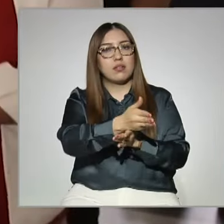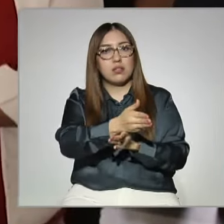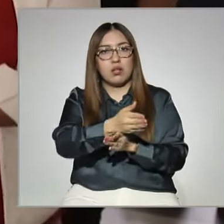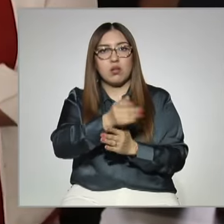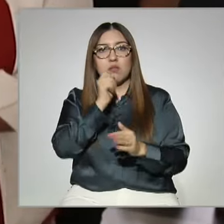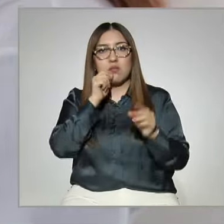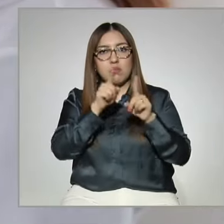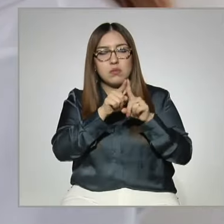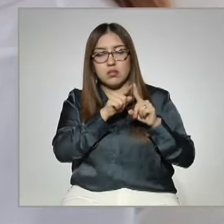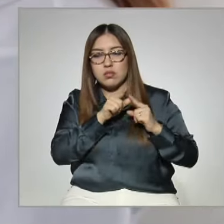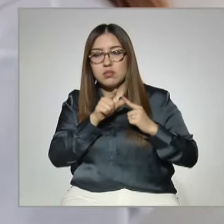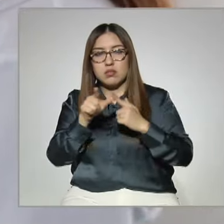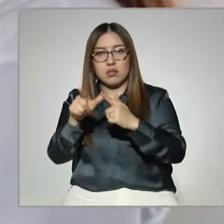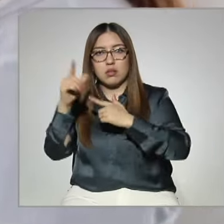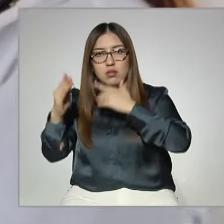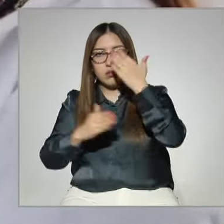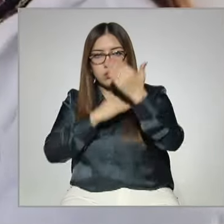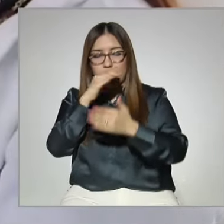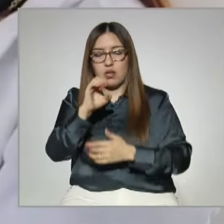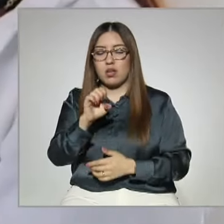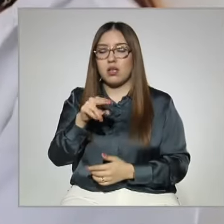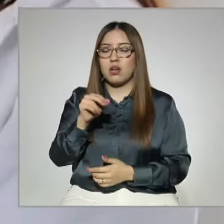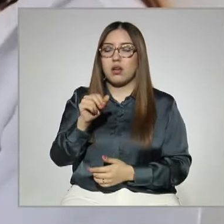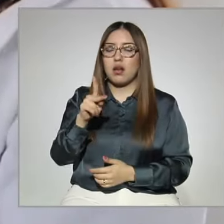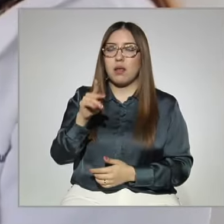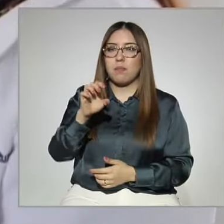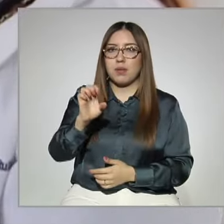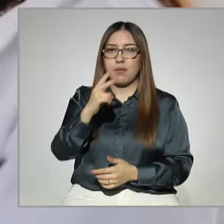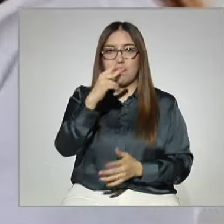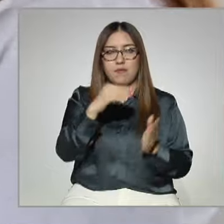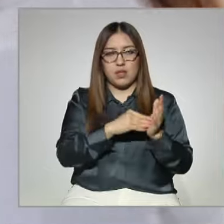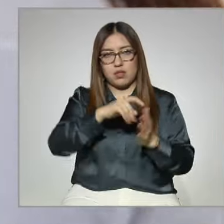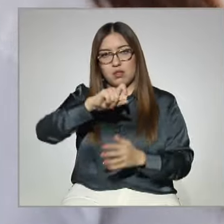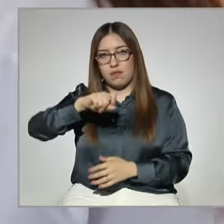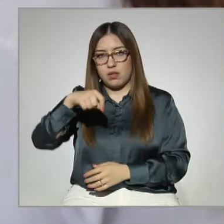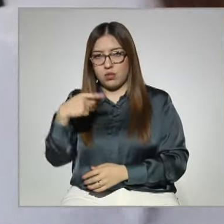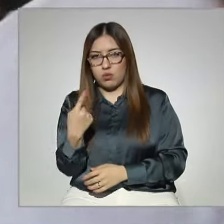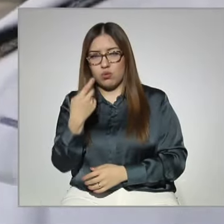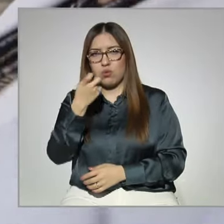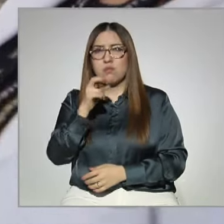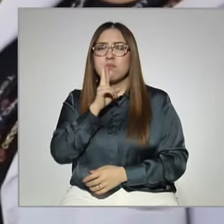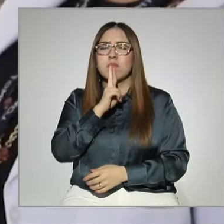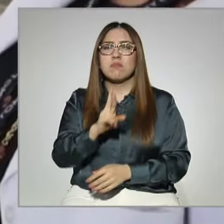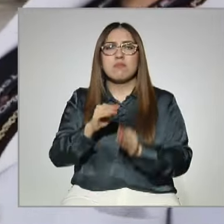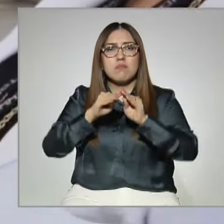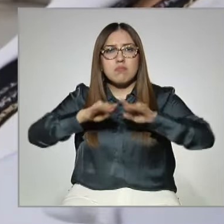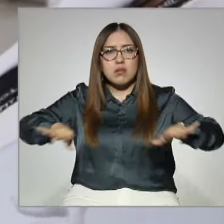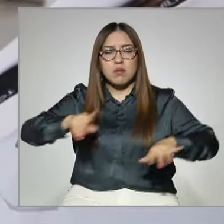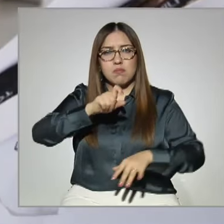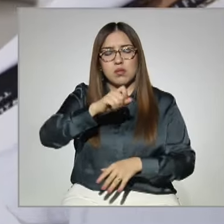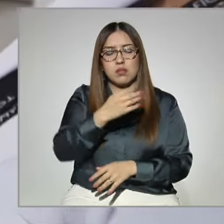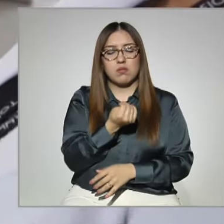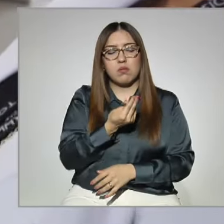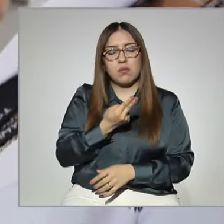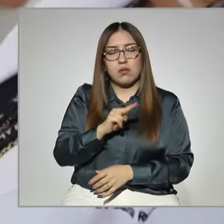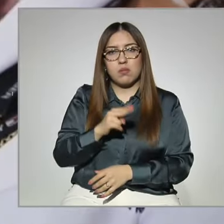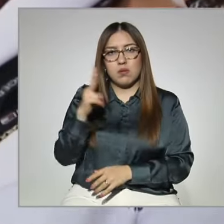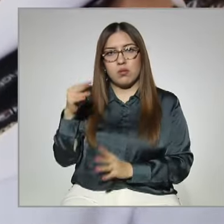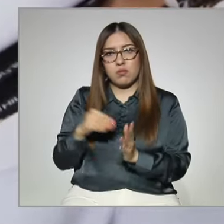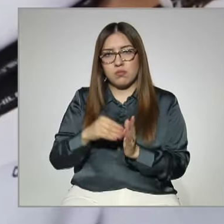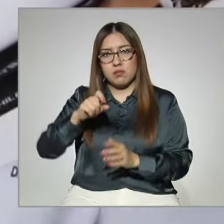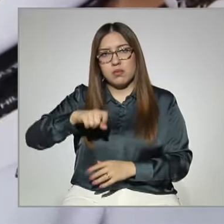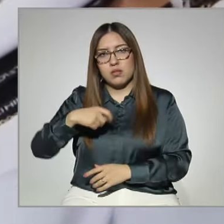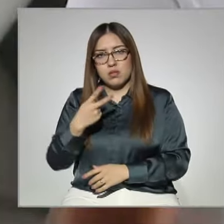la educación, la ENAPE 2021, y sus resultados se publicaron el 29 de noviembre del 2022.